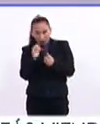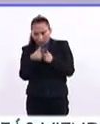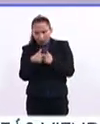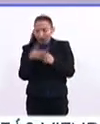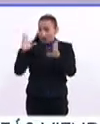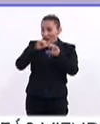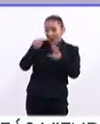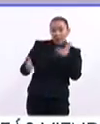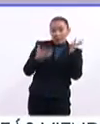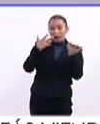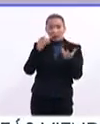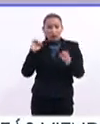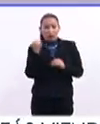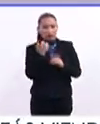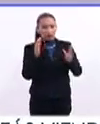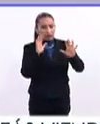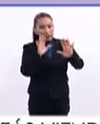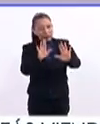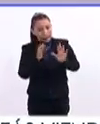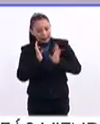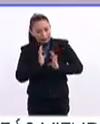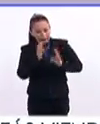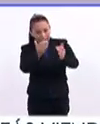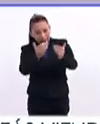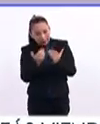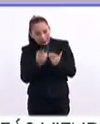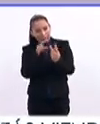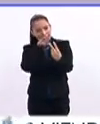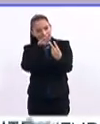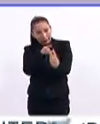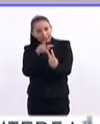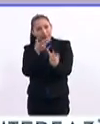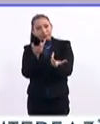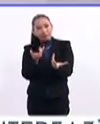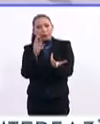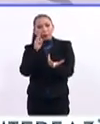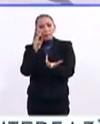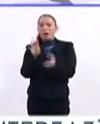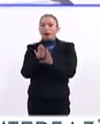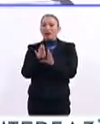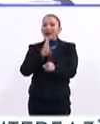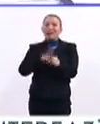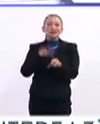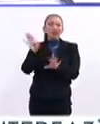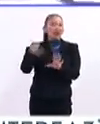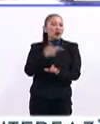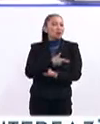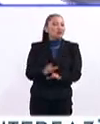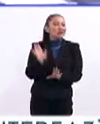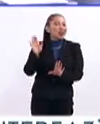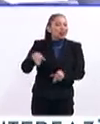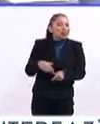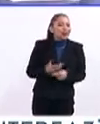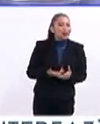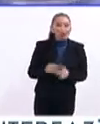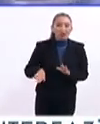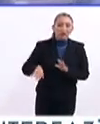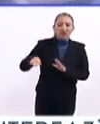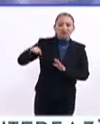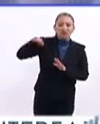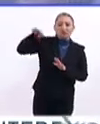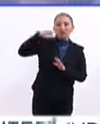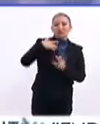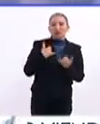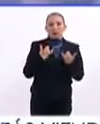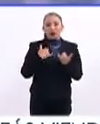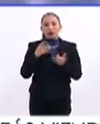te van a decir, ¡nada! Y se van a voltear, ¿no? tú, no, voltear. los papás lo ven como algo natural dentro del proceso de crecimiento de